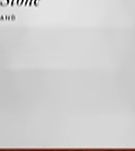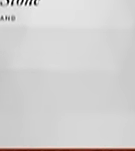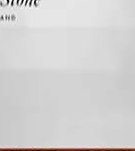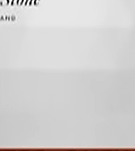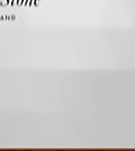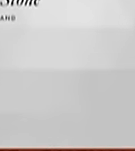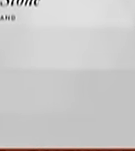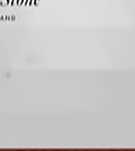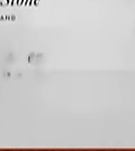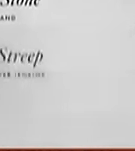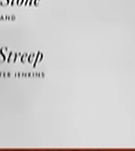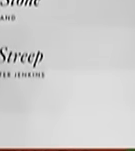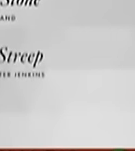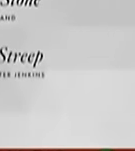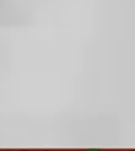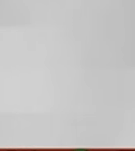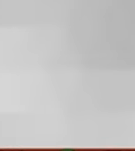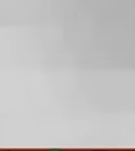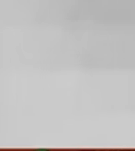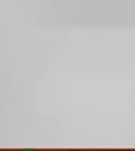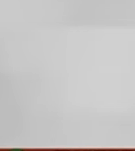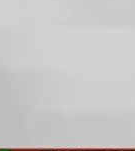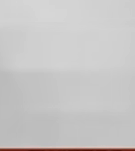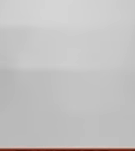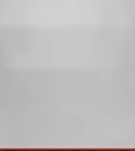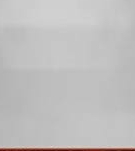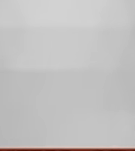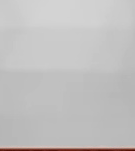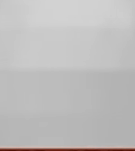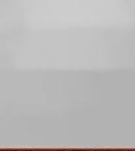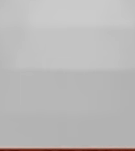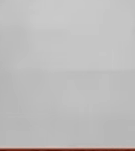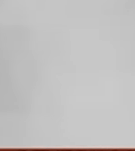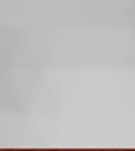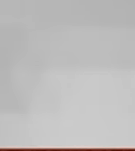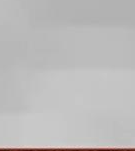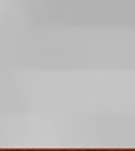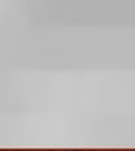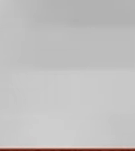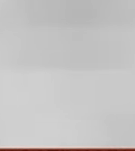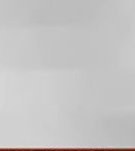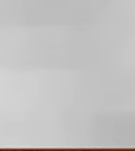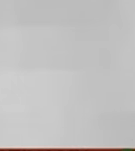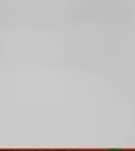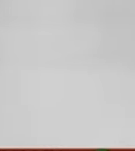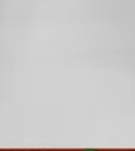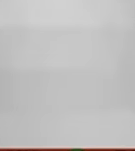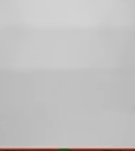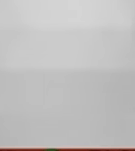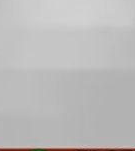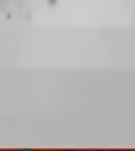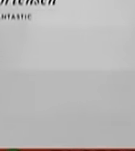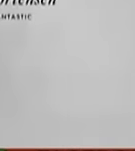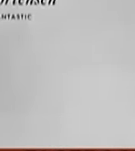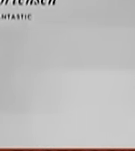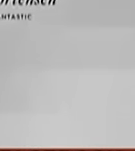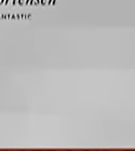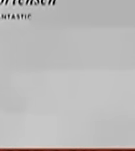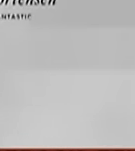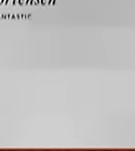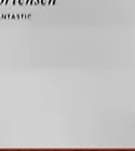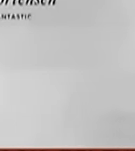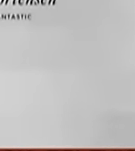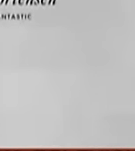Natalie Portman y Emma Stone Viggo Mortensen Casey Affleck Ryan Gosling Denzel Washington y Andrew Garfield